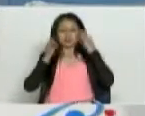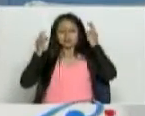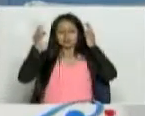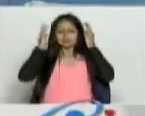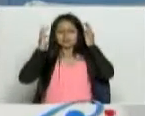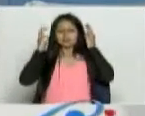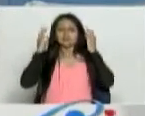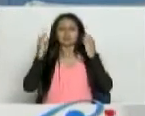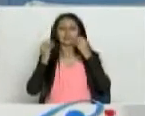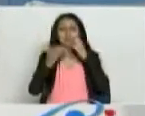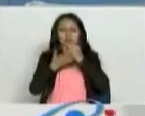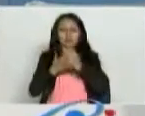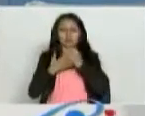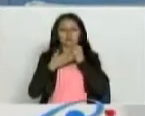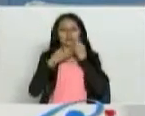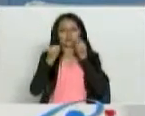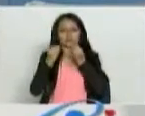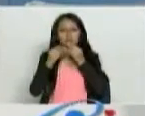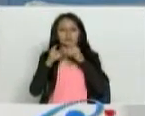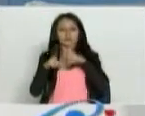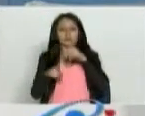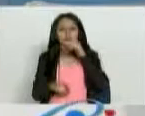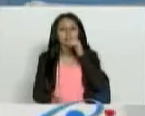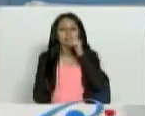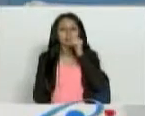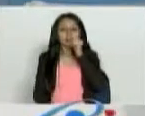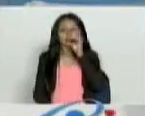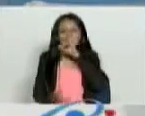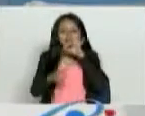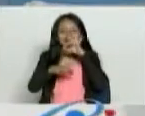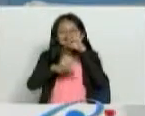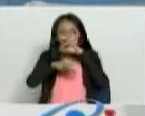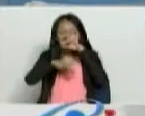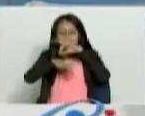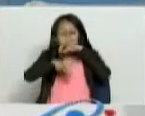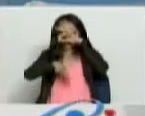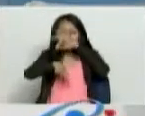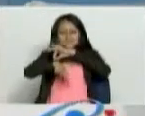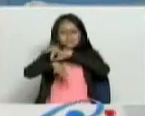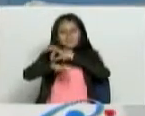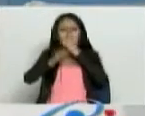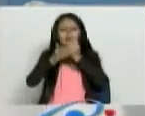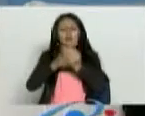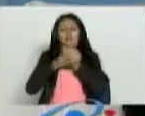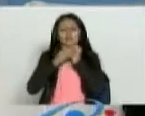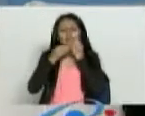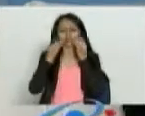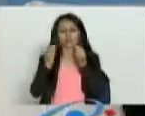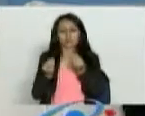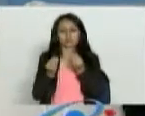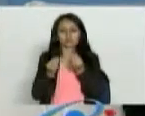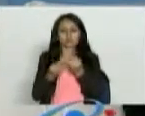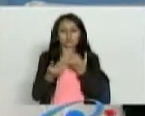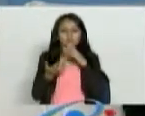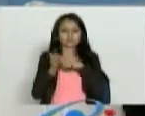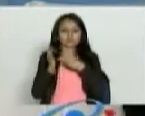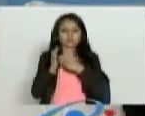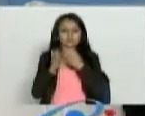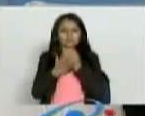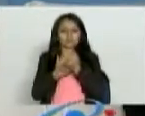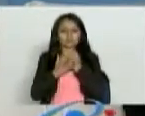Si consigue quien le haga apiterapia, que es con abejas, también hemos visto resultados maravillosos. Estos son tratamientos